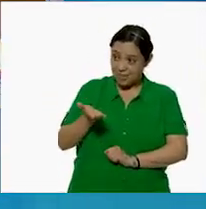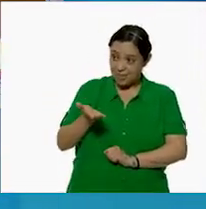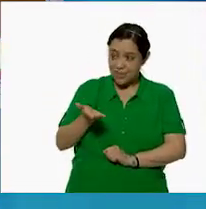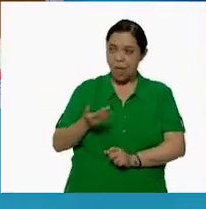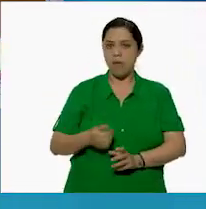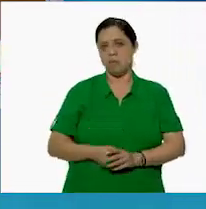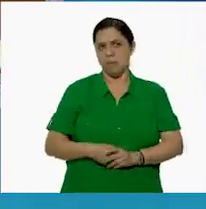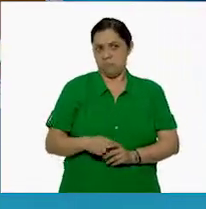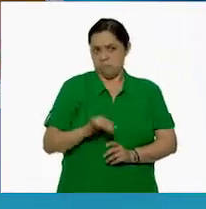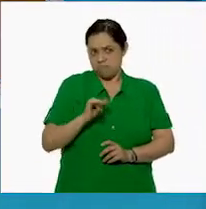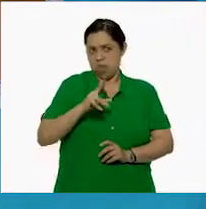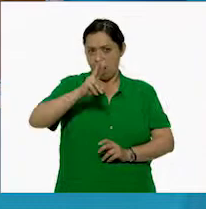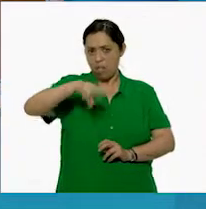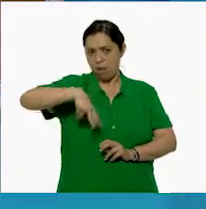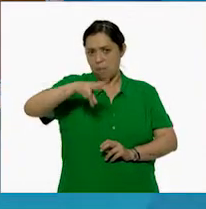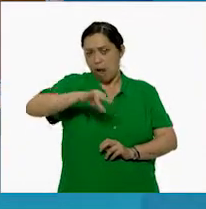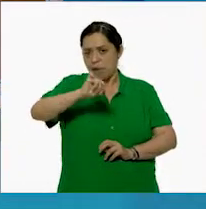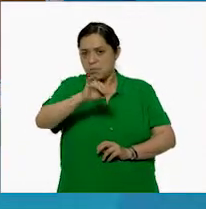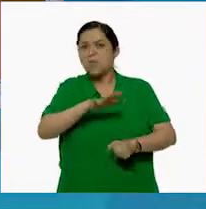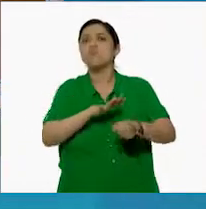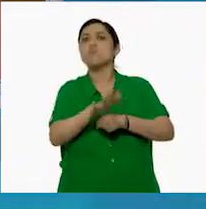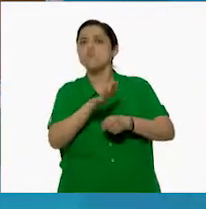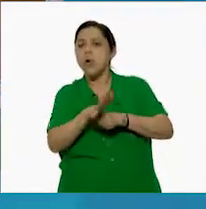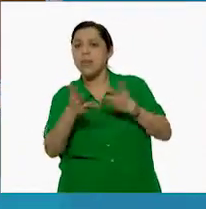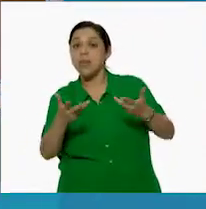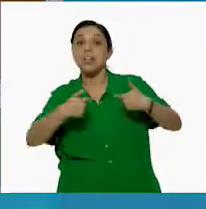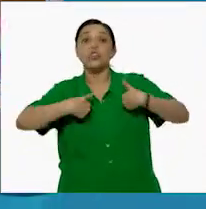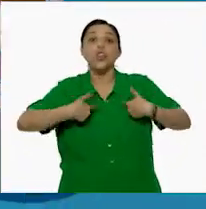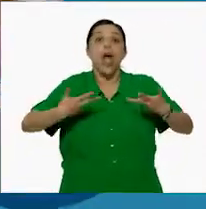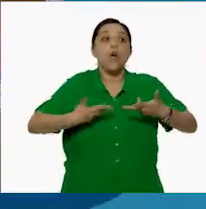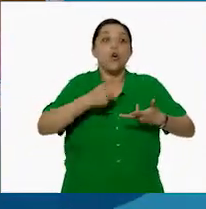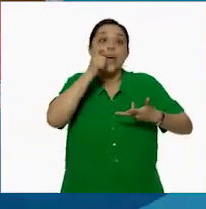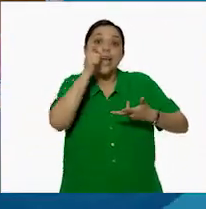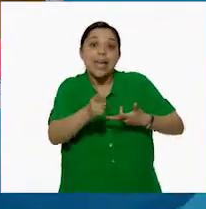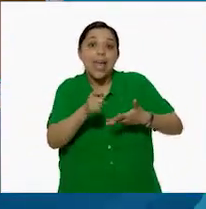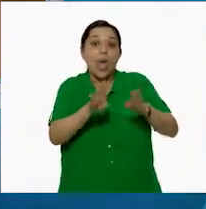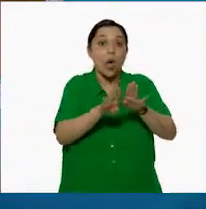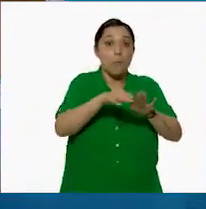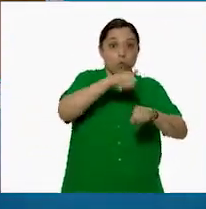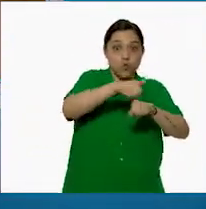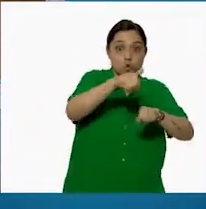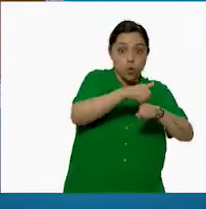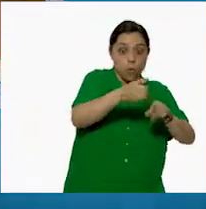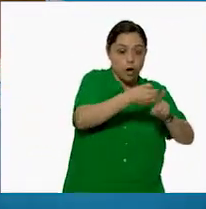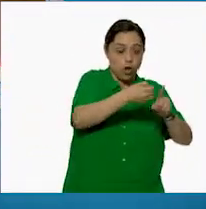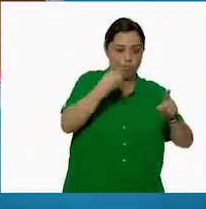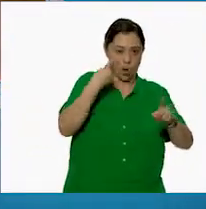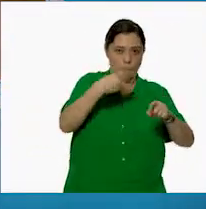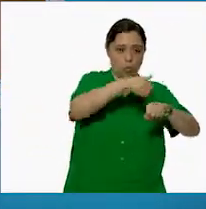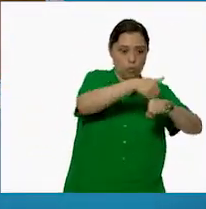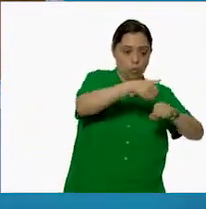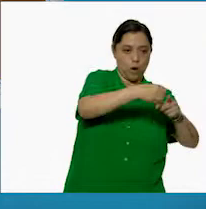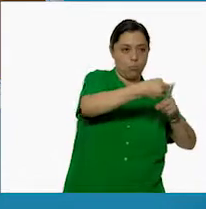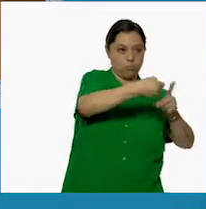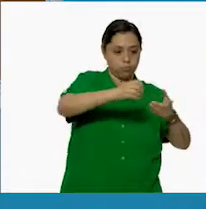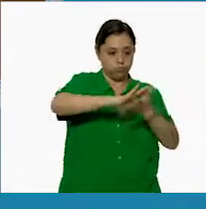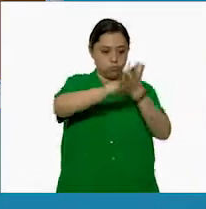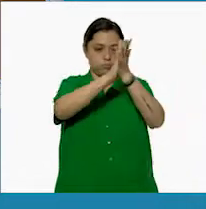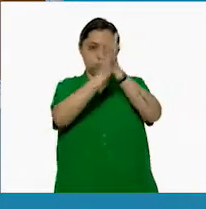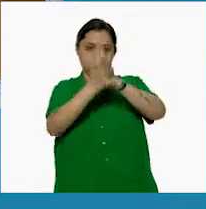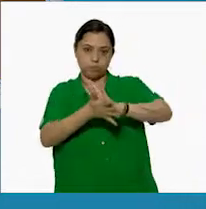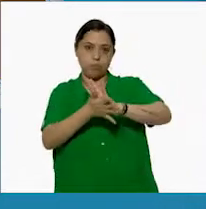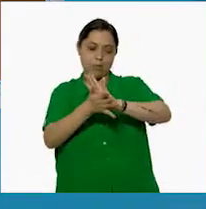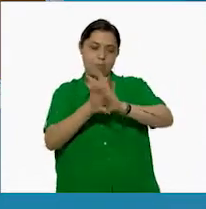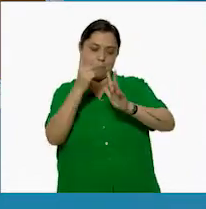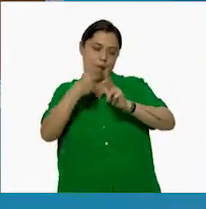Pues sí, la verdad, sí. Ya dime cuál es el truco. Lo que yo hago es descomponer los números para multiplicarlos por separado. ¿Qué?